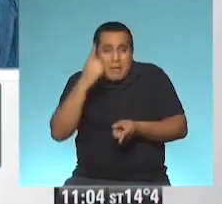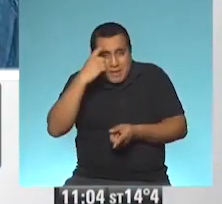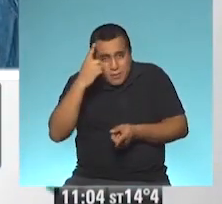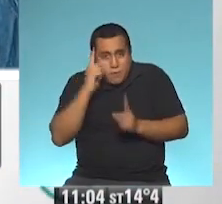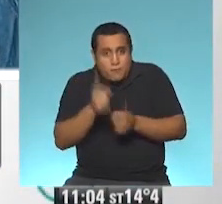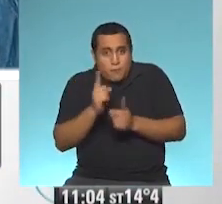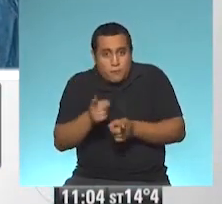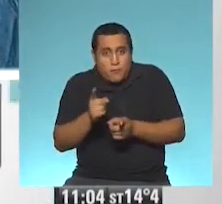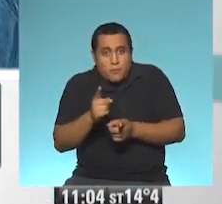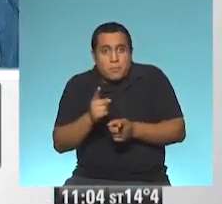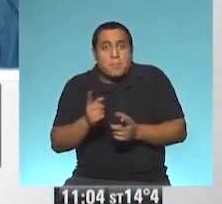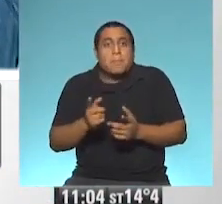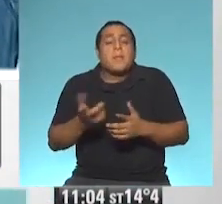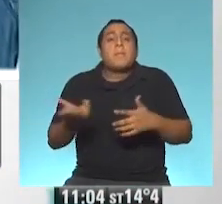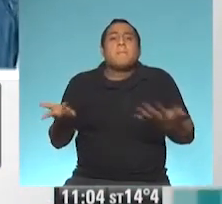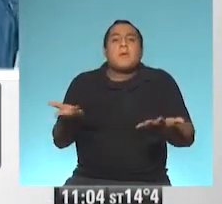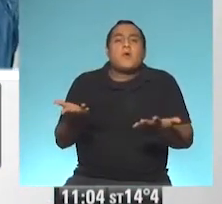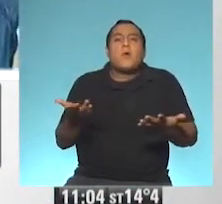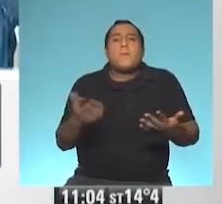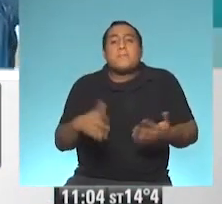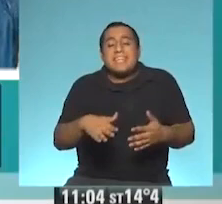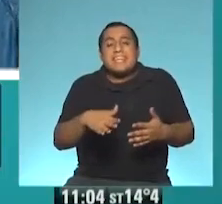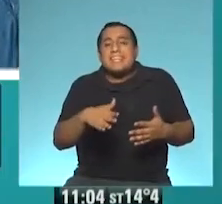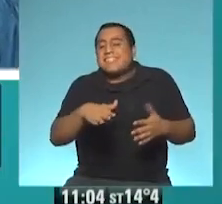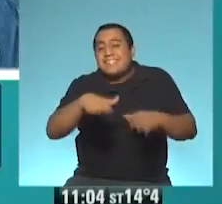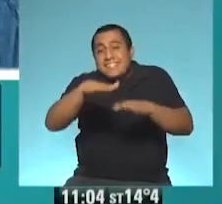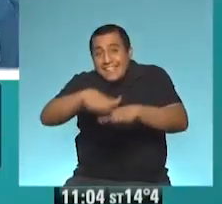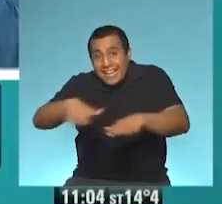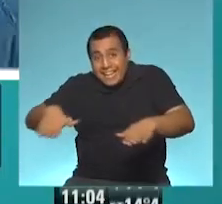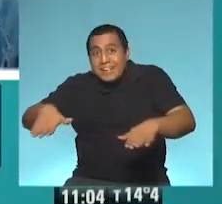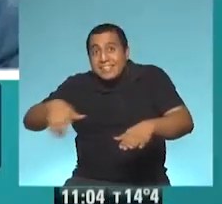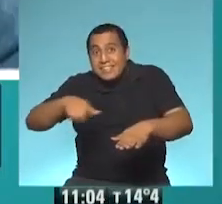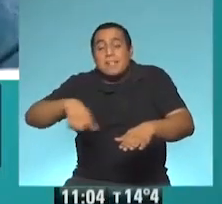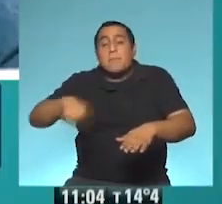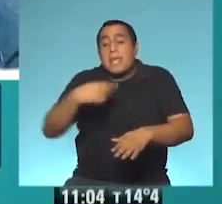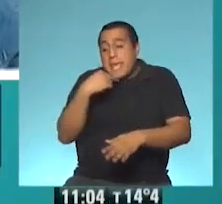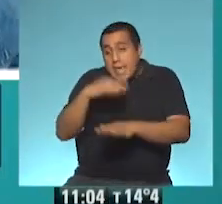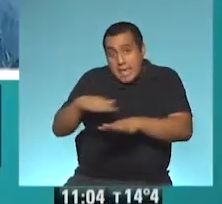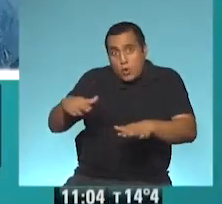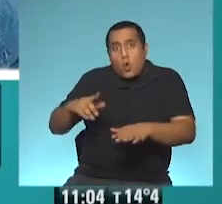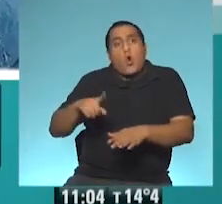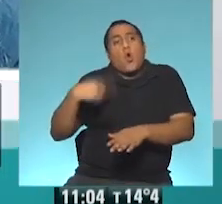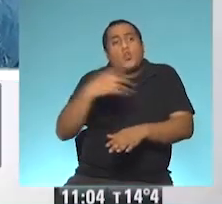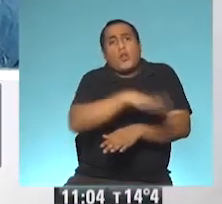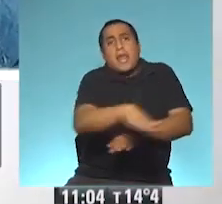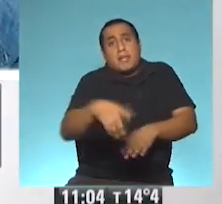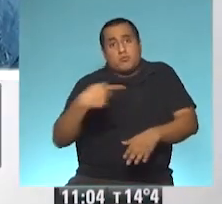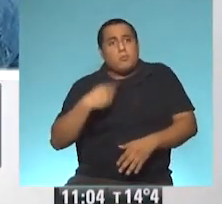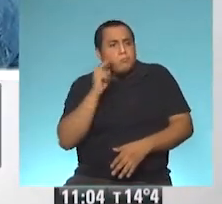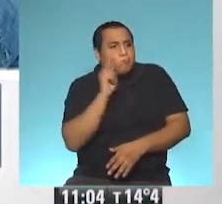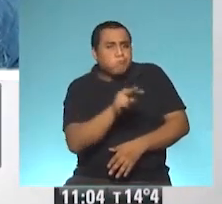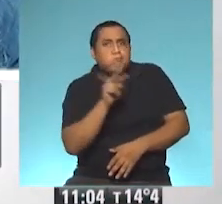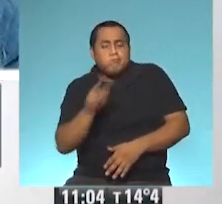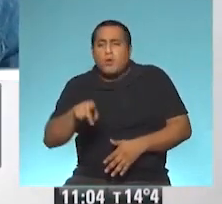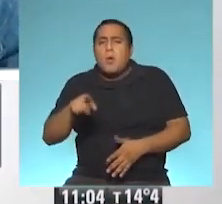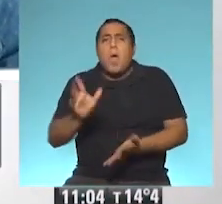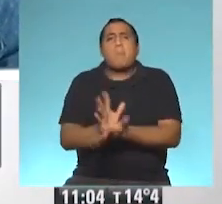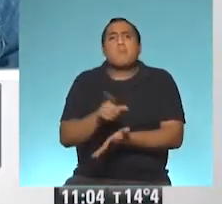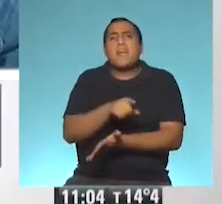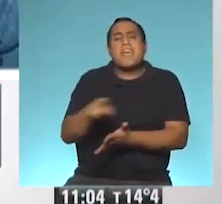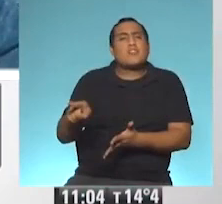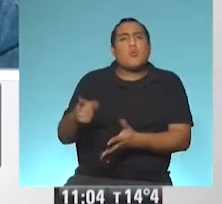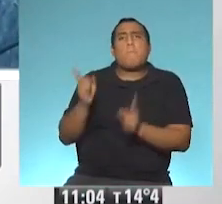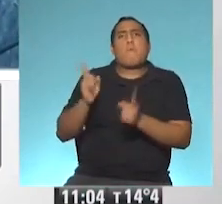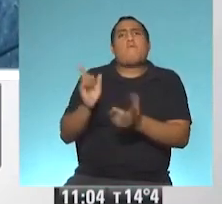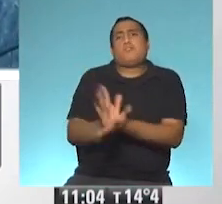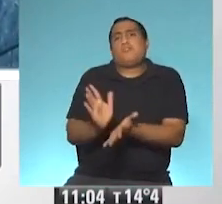en este momento ellos han sido grandes maestros, como yo los he visto en mis hijos y en otros niños. Y nos han transmitido,